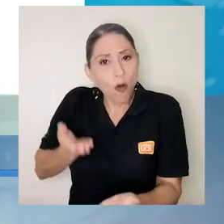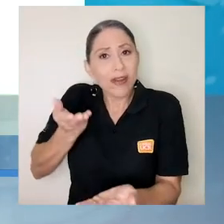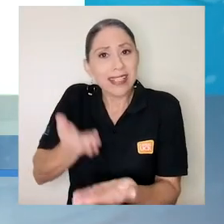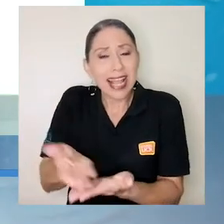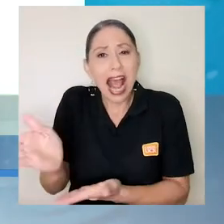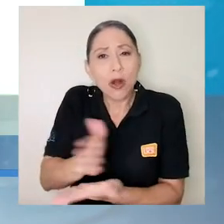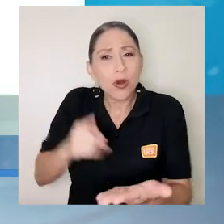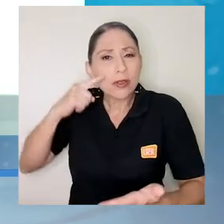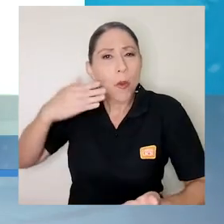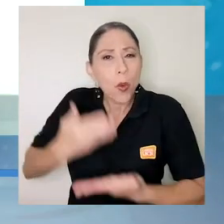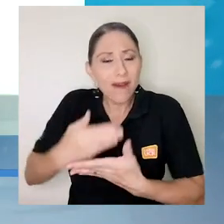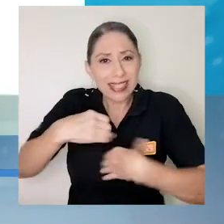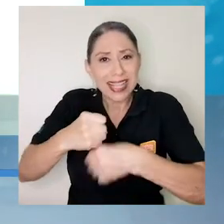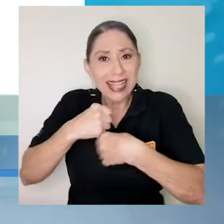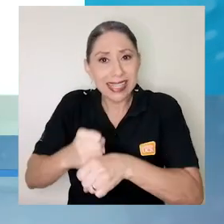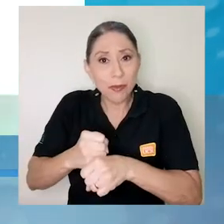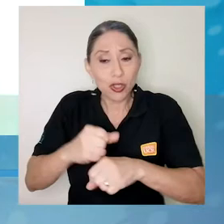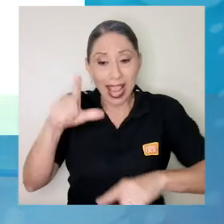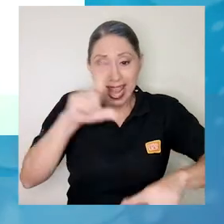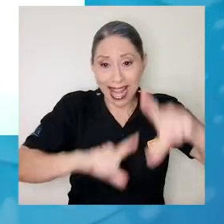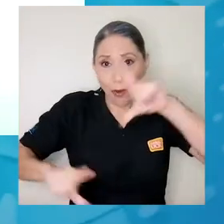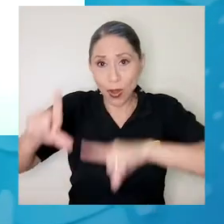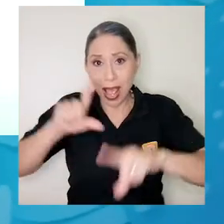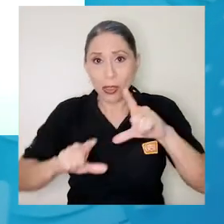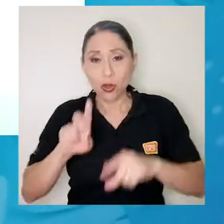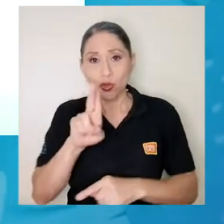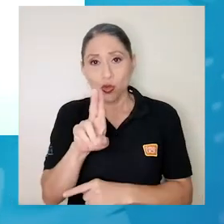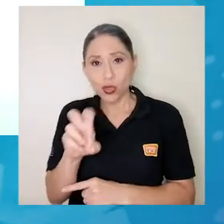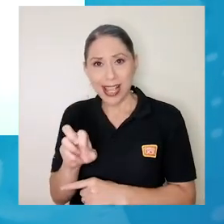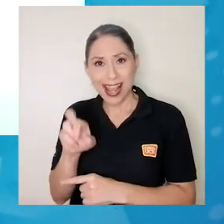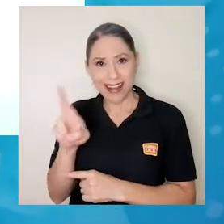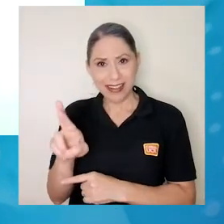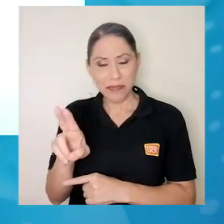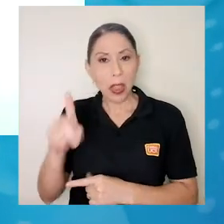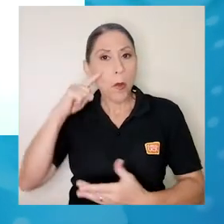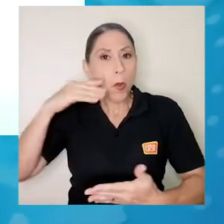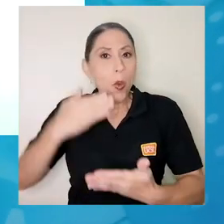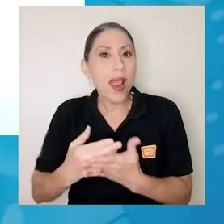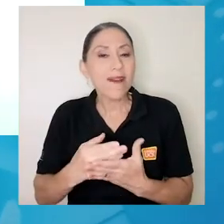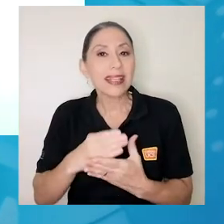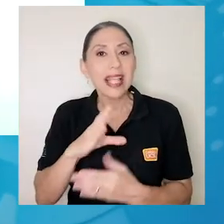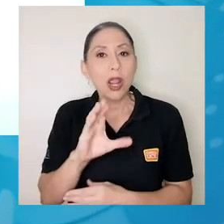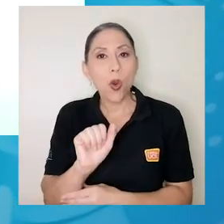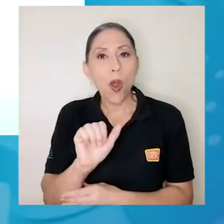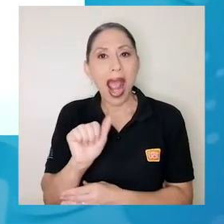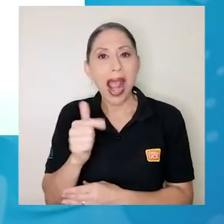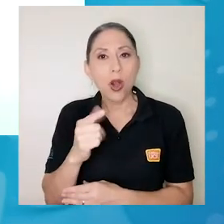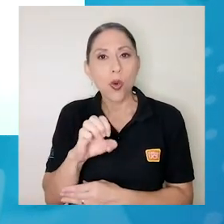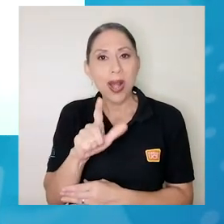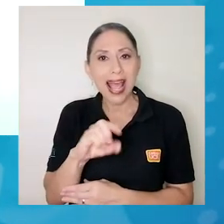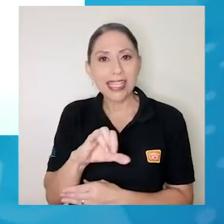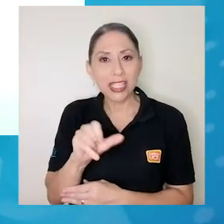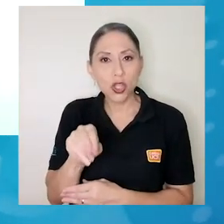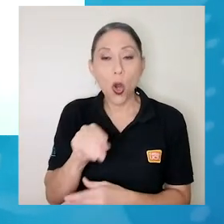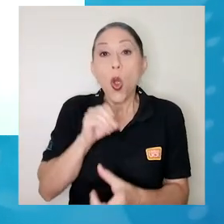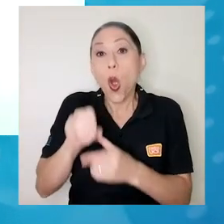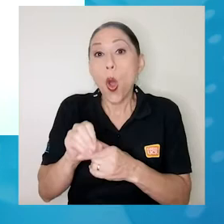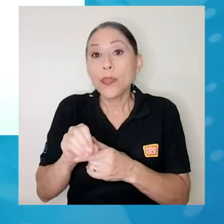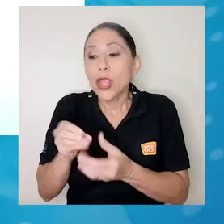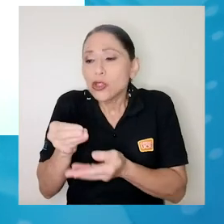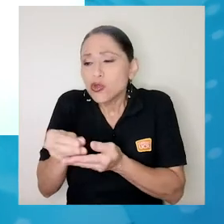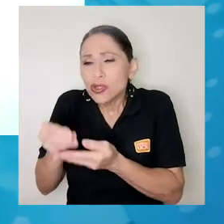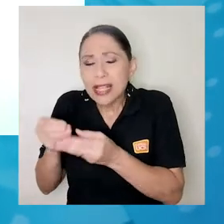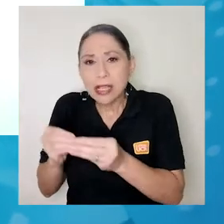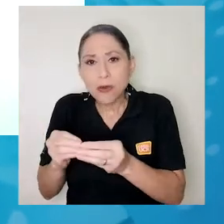Dios algunas de las pruebas específicas que hacemos tanto en el CIATA como en el CIATA. Pruebas de coagulación y pruebas de